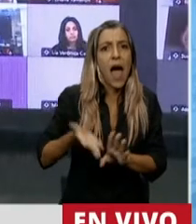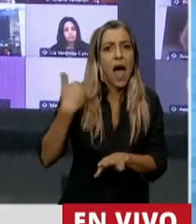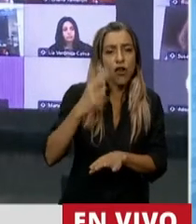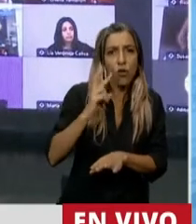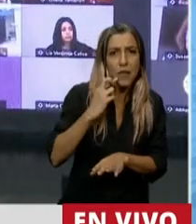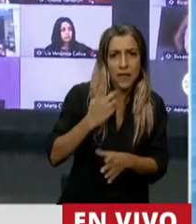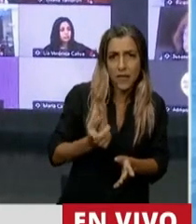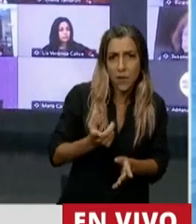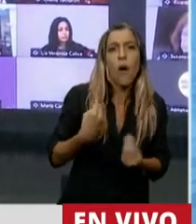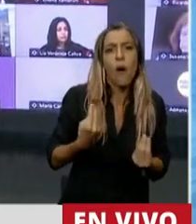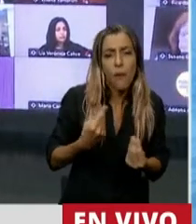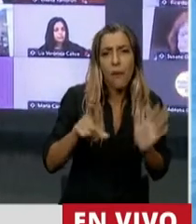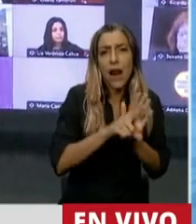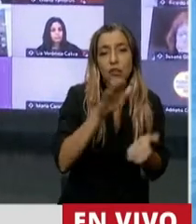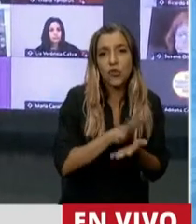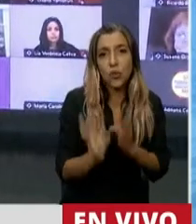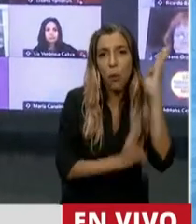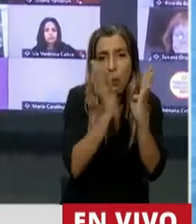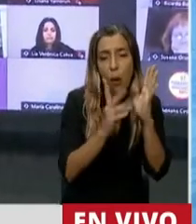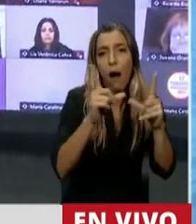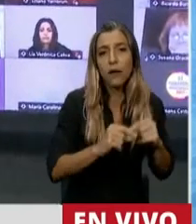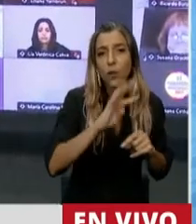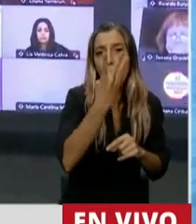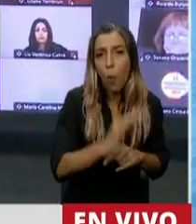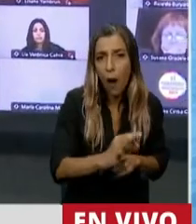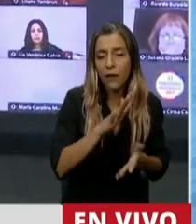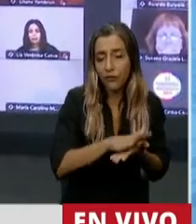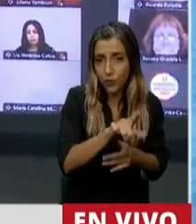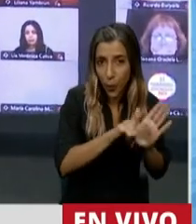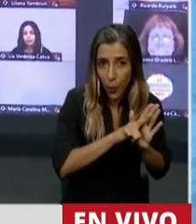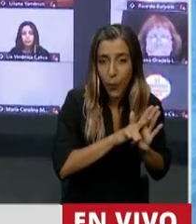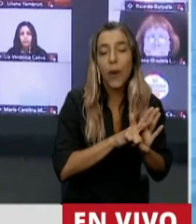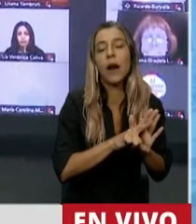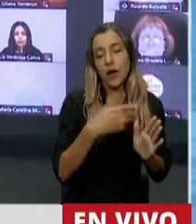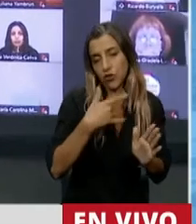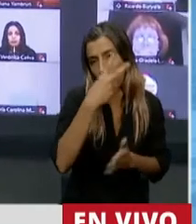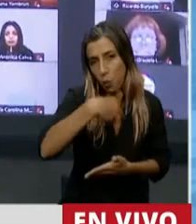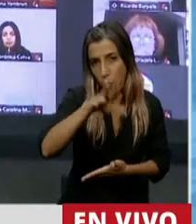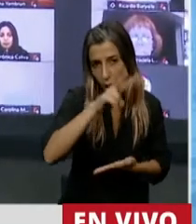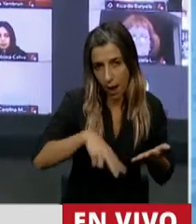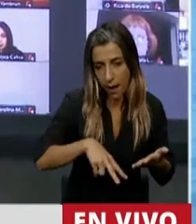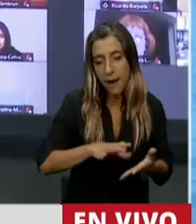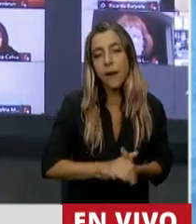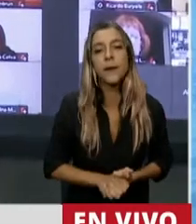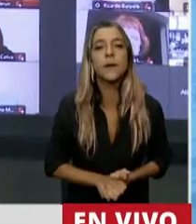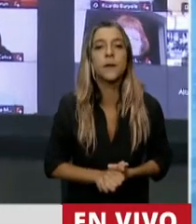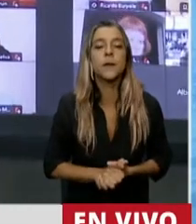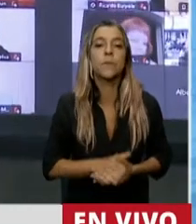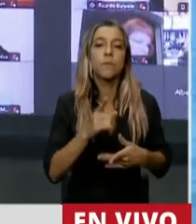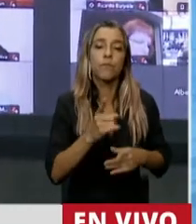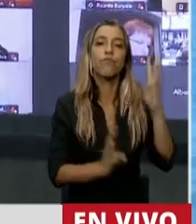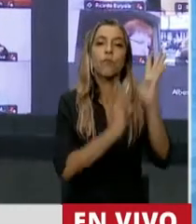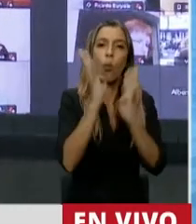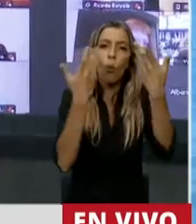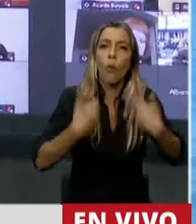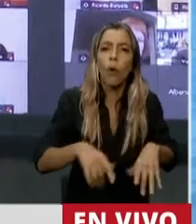la ley de bosque. La ley de bosque, el artículo 40 de la ley de bosque, presidente, y lo voy a leer. En los casos de bosque